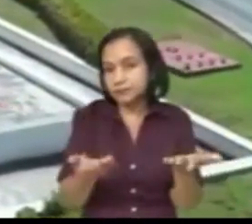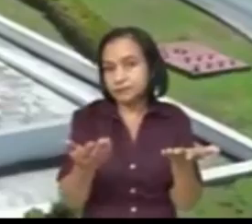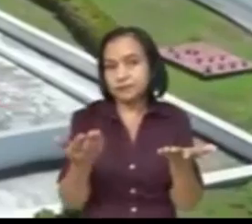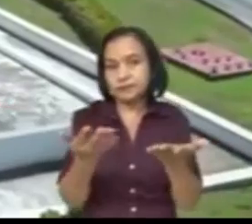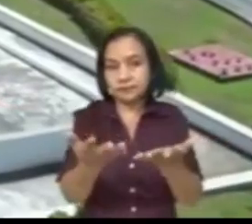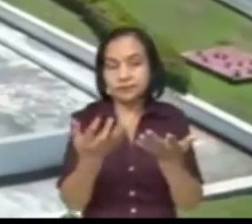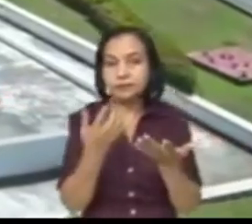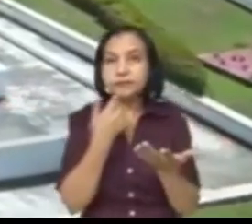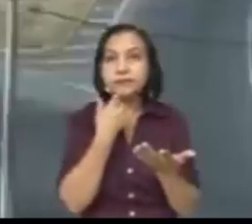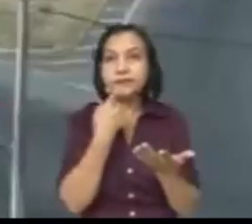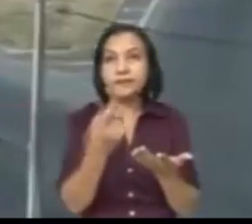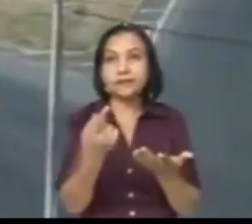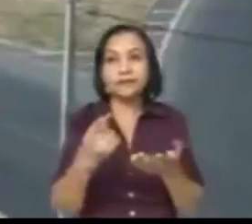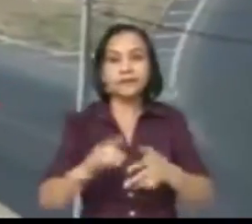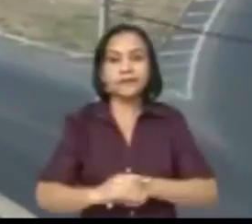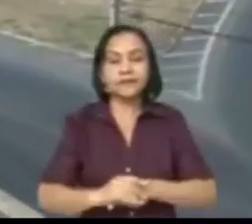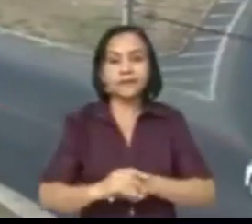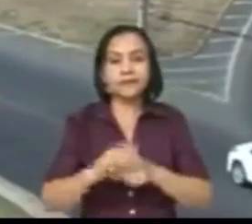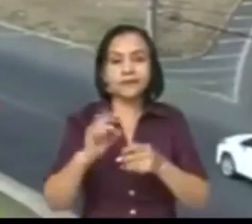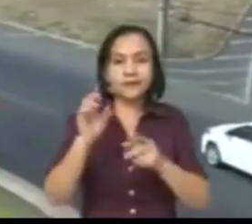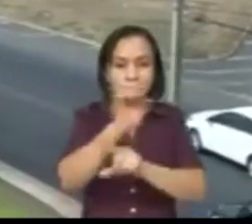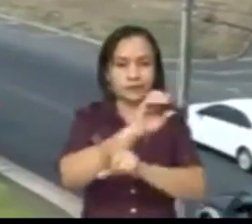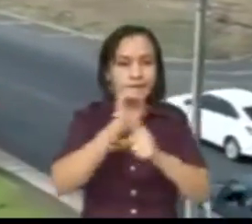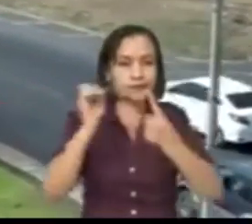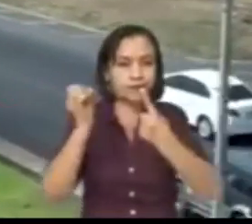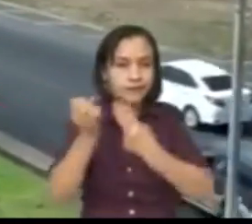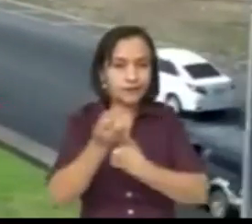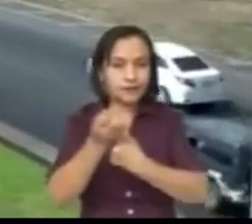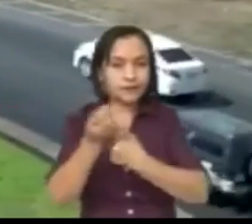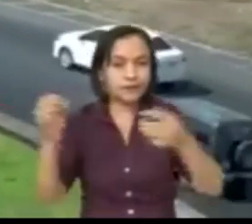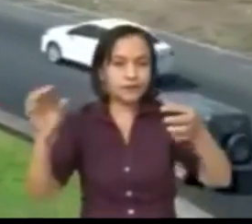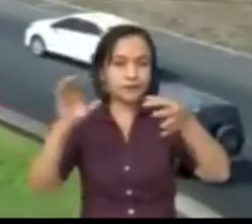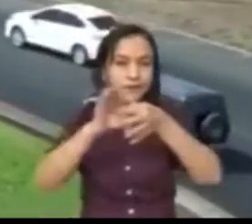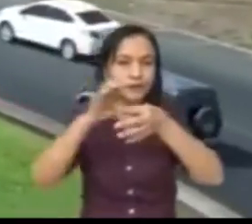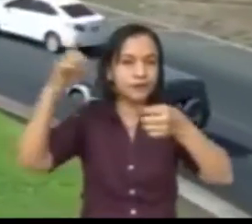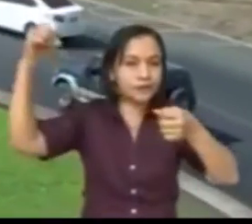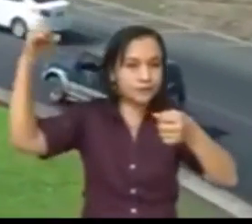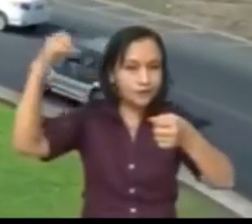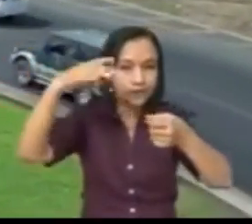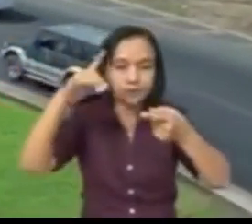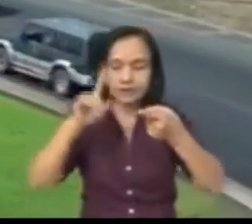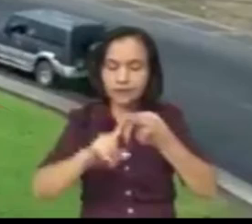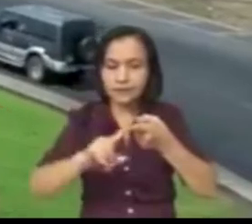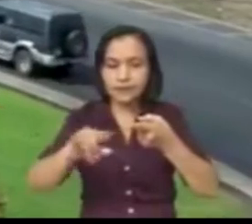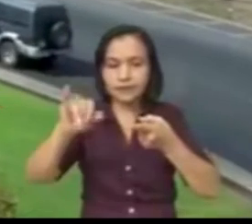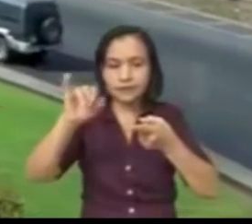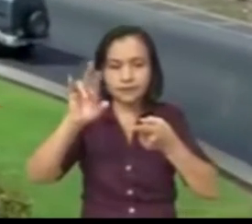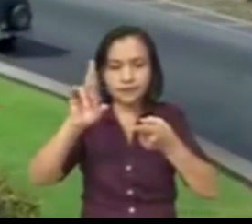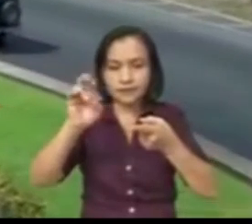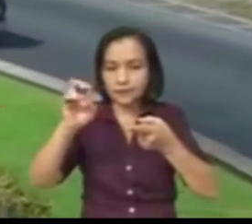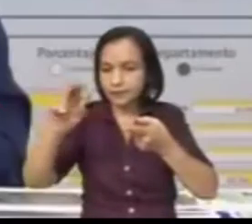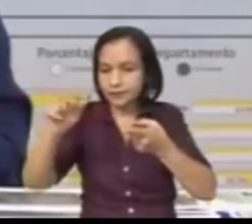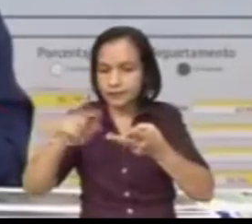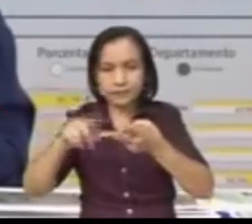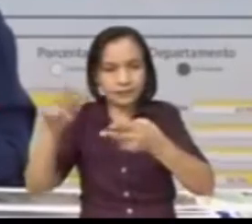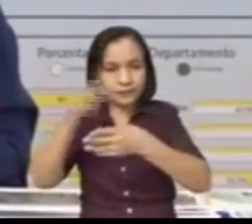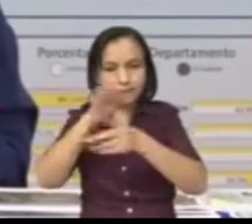plantea? Como estamos en todos esos organismos, estamos en Alianza Solar, estamos en IRENA, en un sinnúmero,